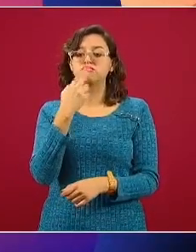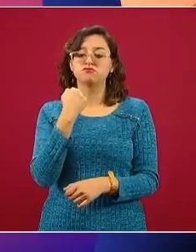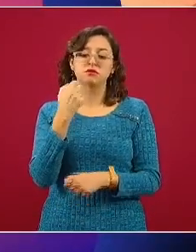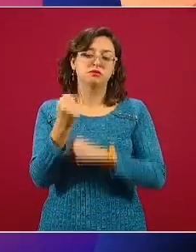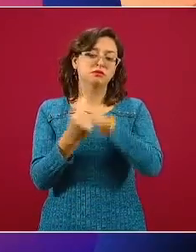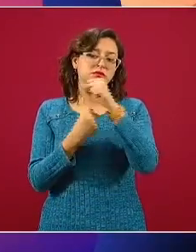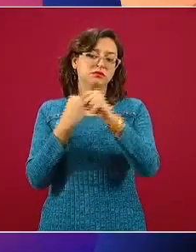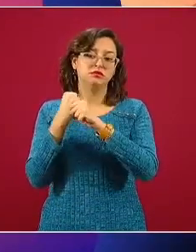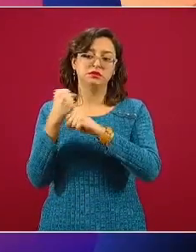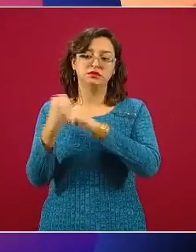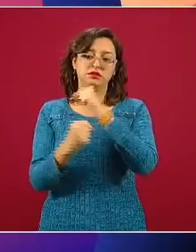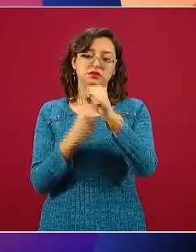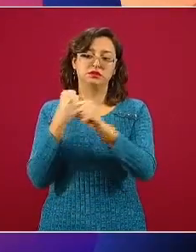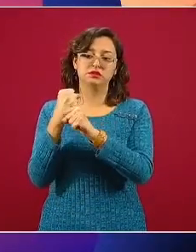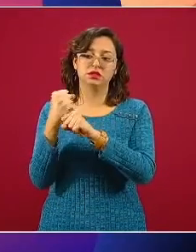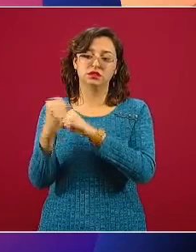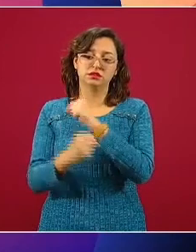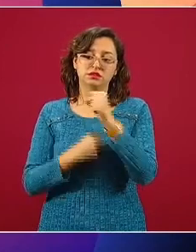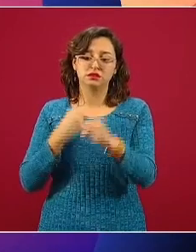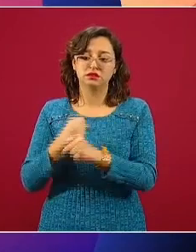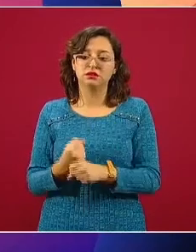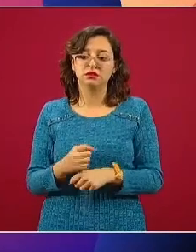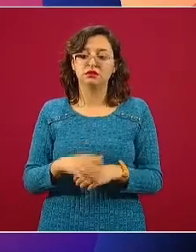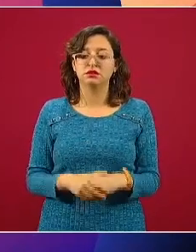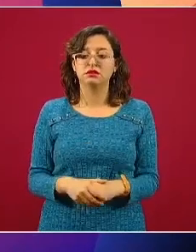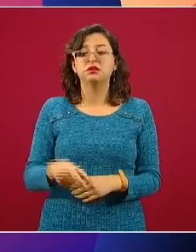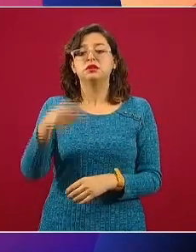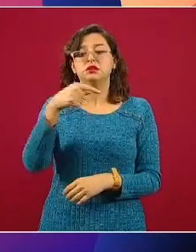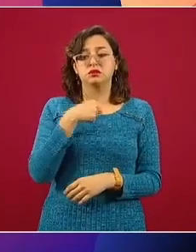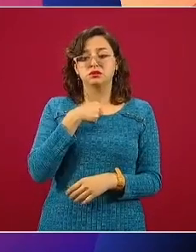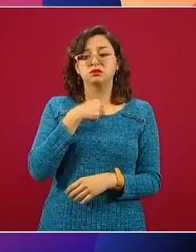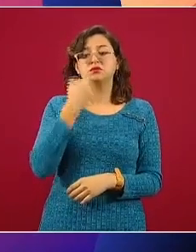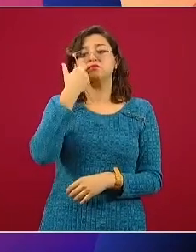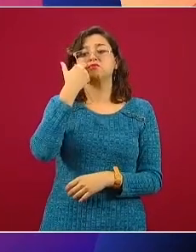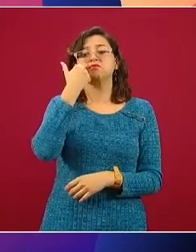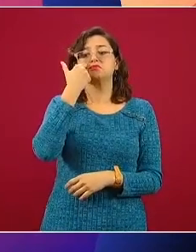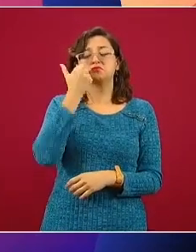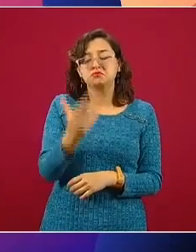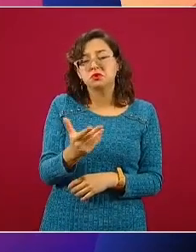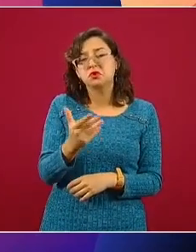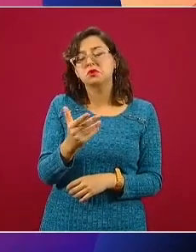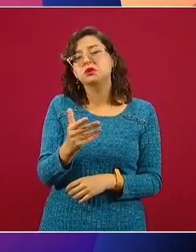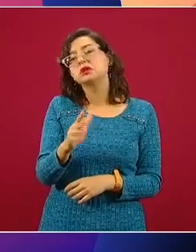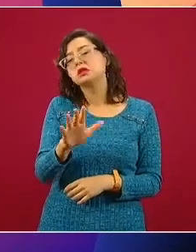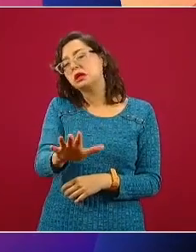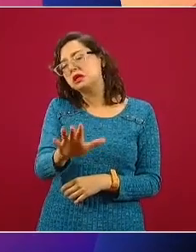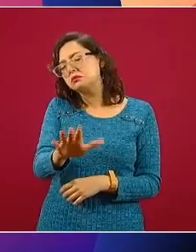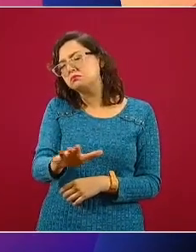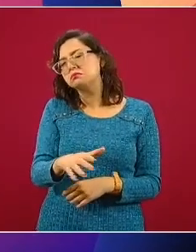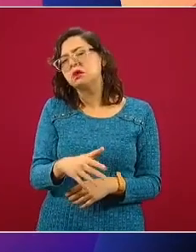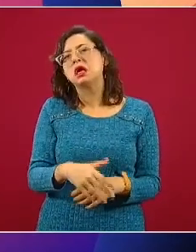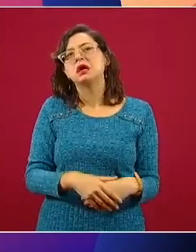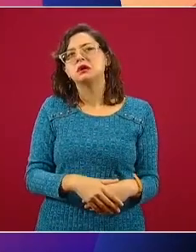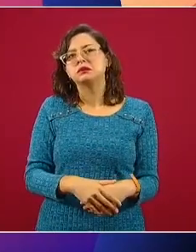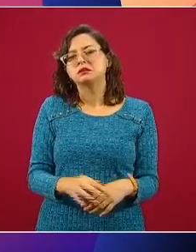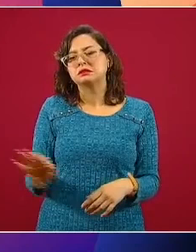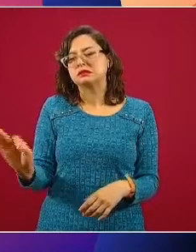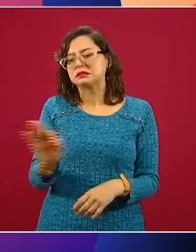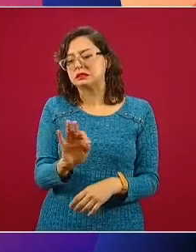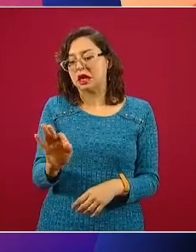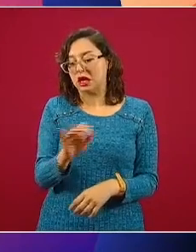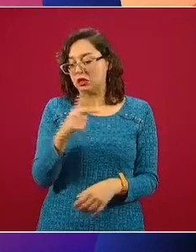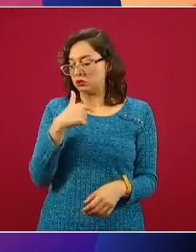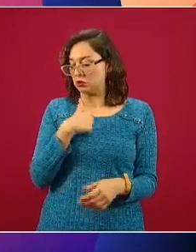muchos años. Yo quisiera saber, si yo tuviera una emergencia, a qué